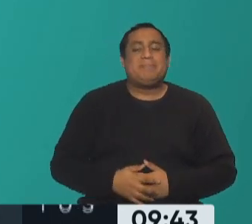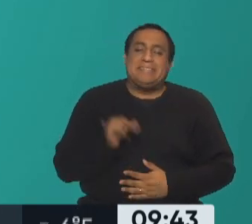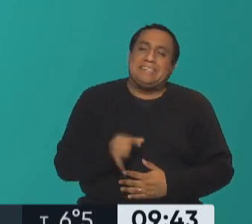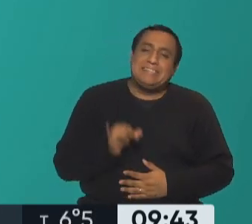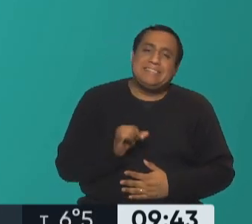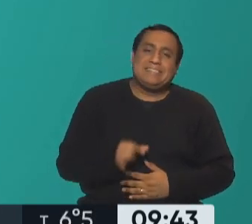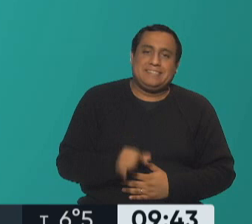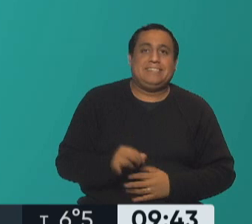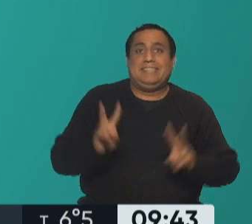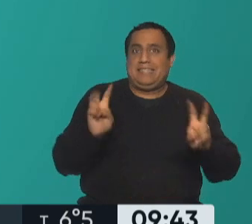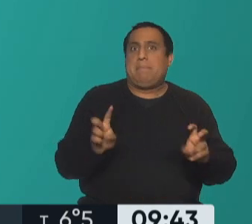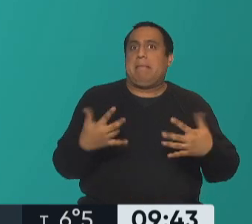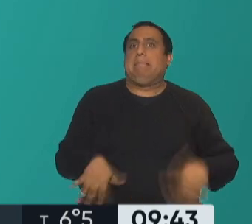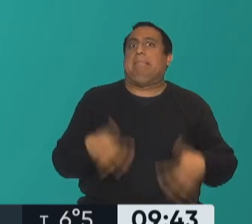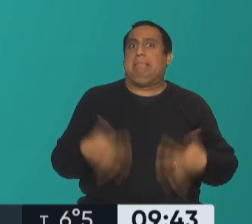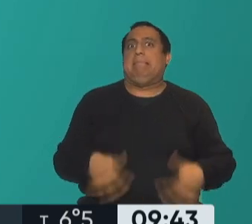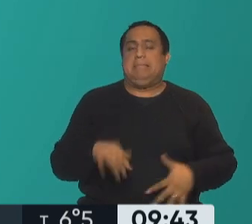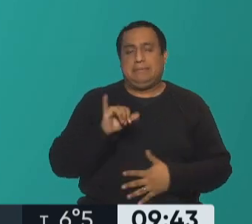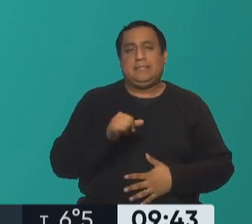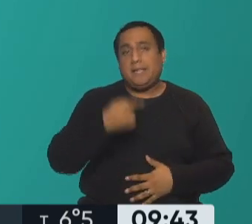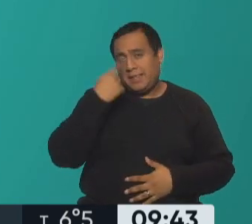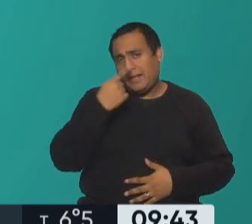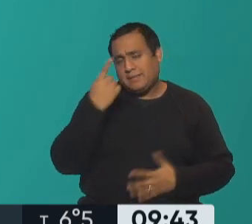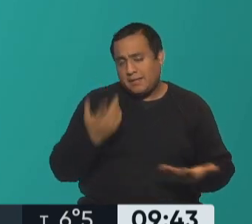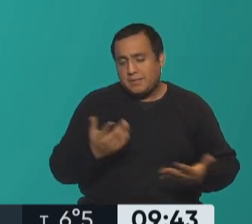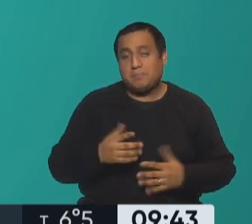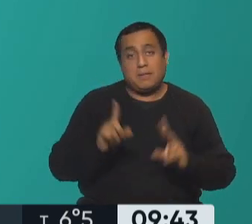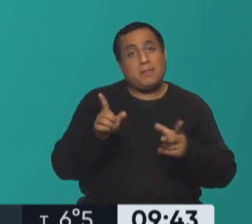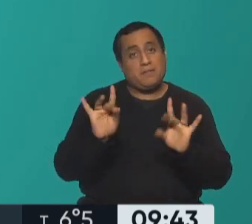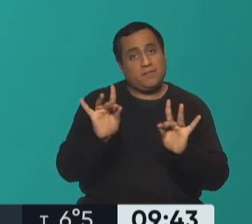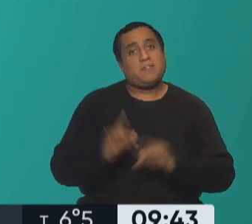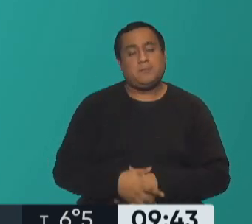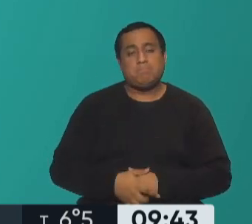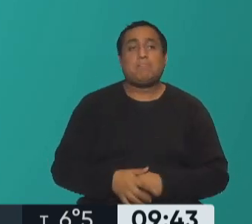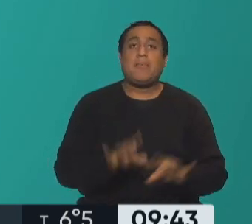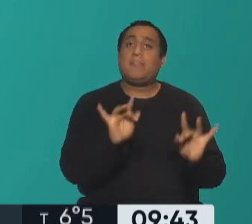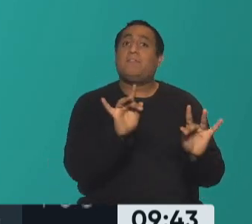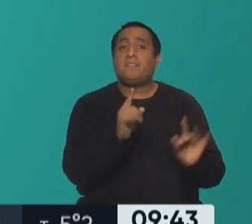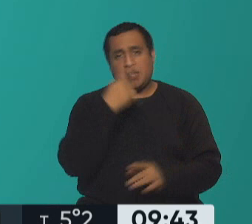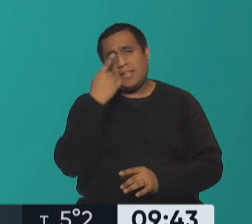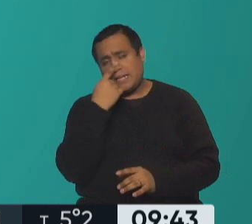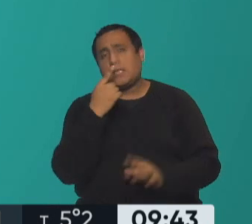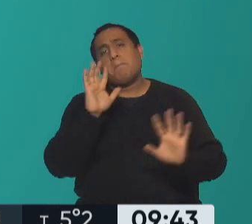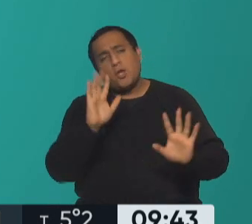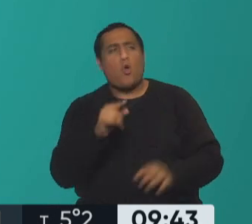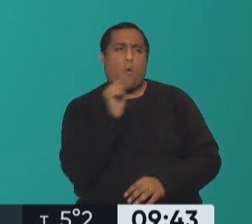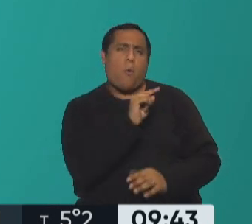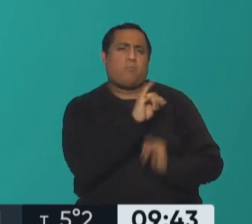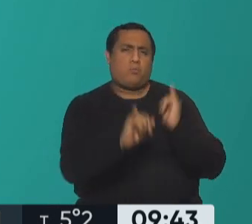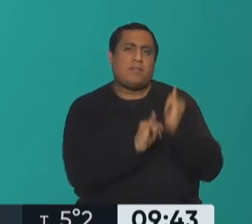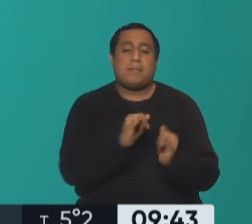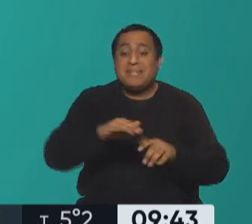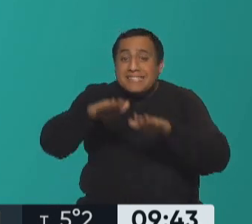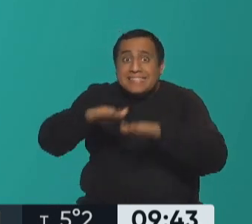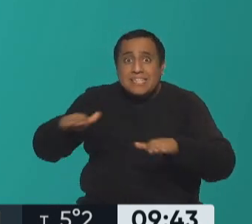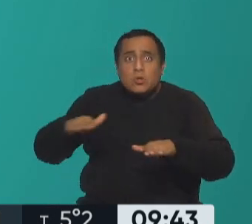muy bien. Tema ligero, ¿no? Para hoy, sí, muy interesante y difícil. Difícil, interesante, pero para eso te tenemos a vos. Los chicos que le